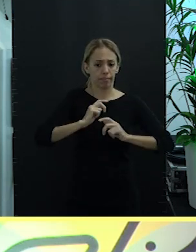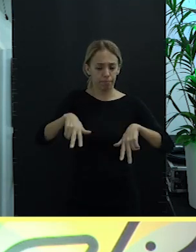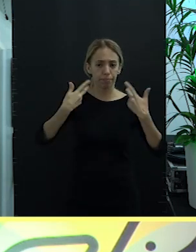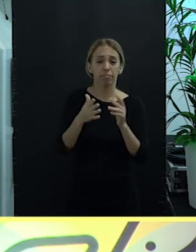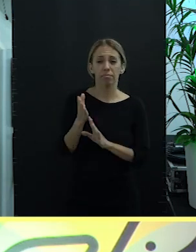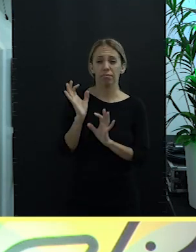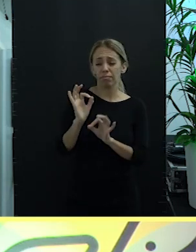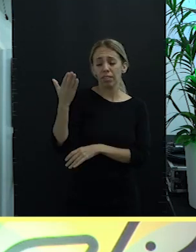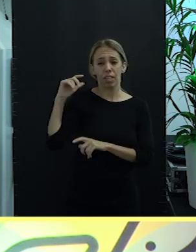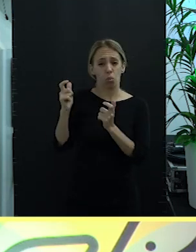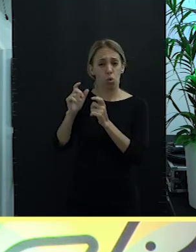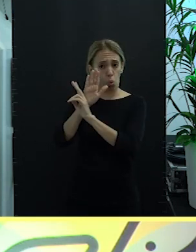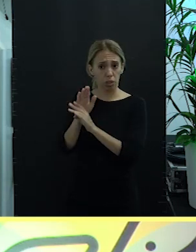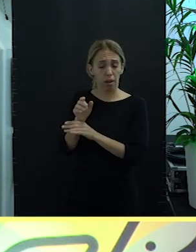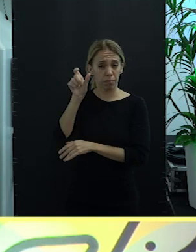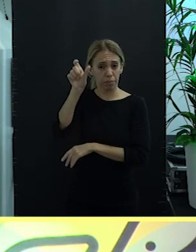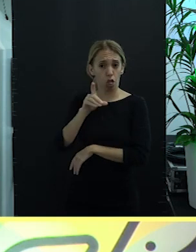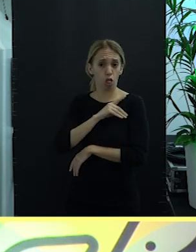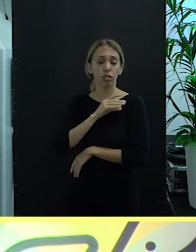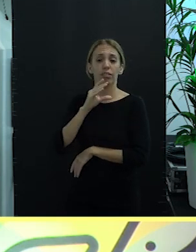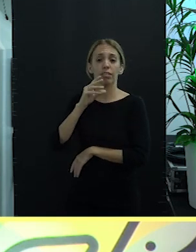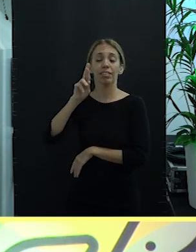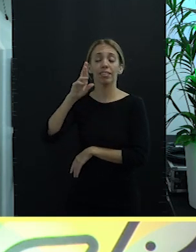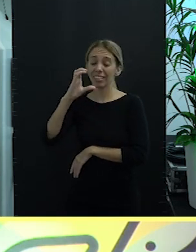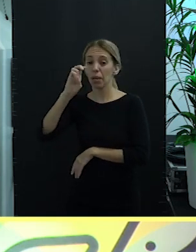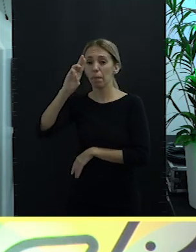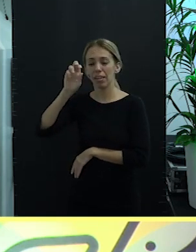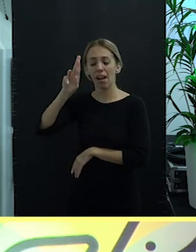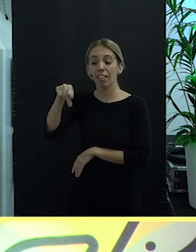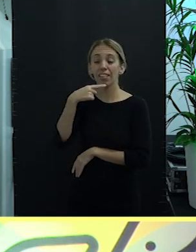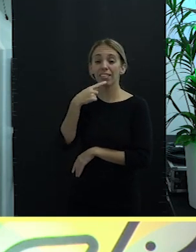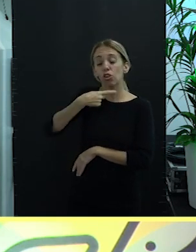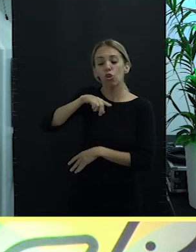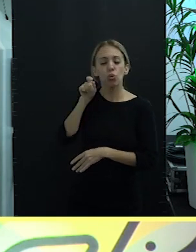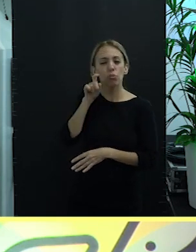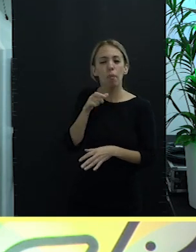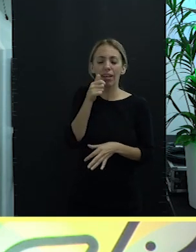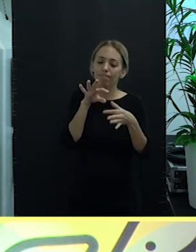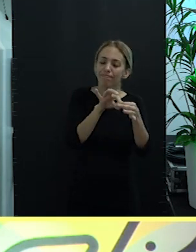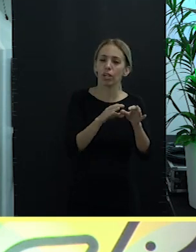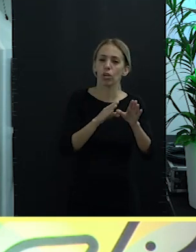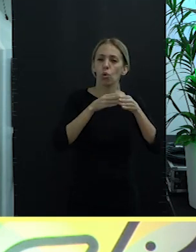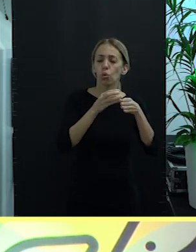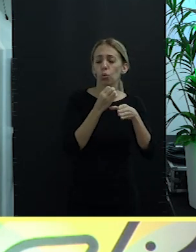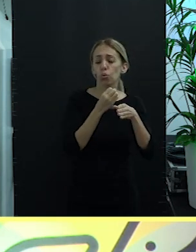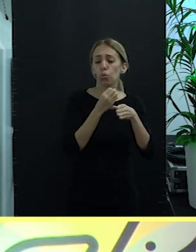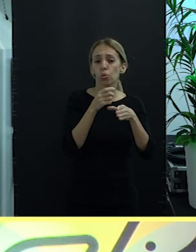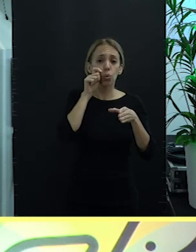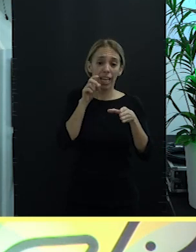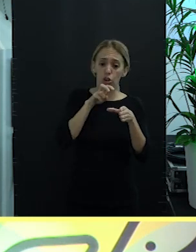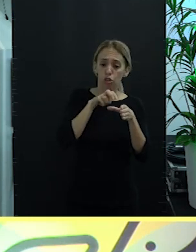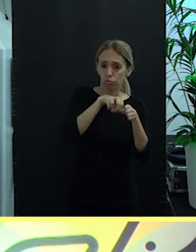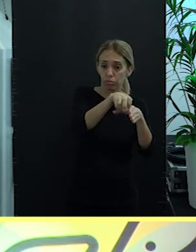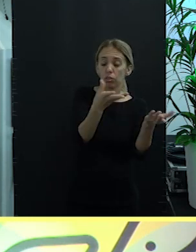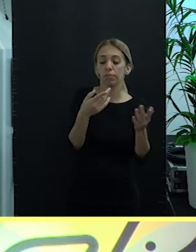última reunión don Ciprián Riva, nos habían vinculado con turismo de crucero. Y se solicitó, en este caso,